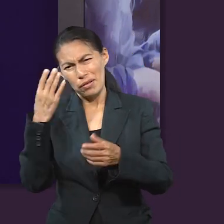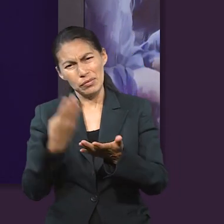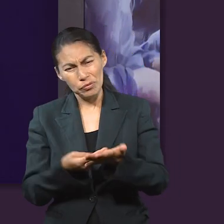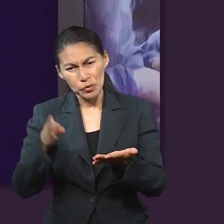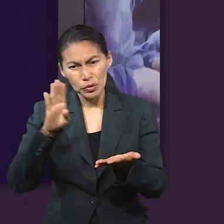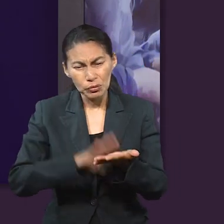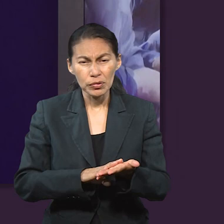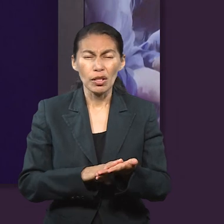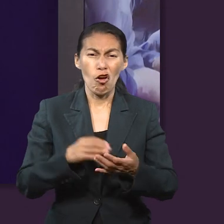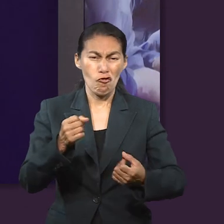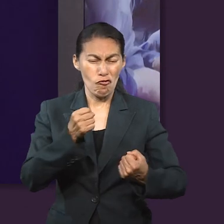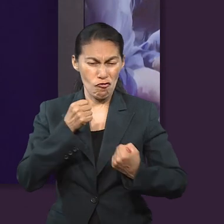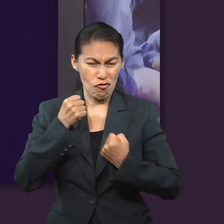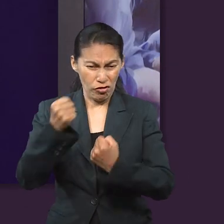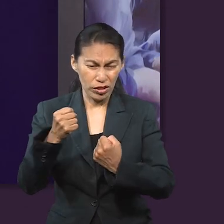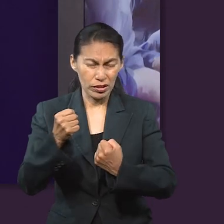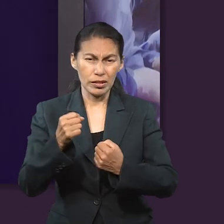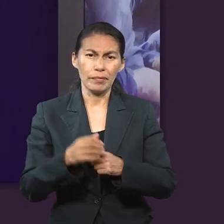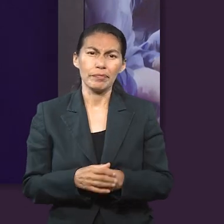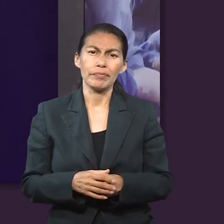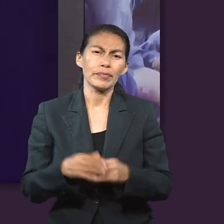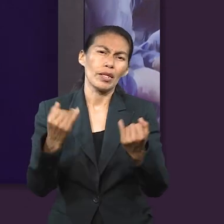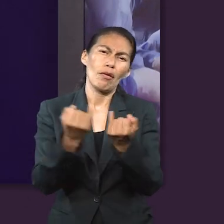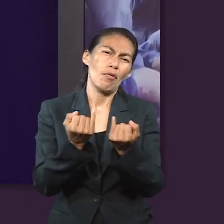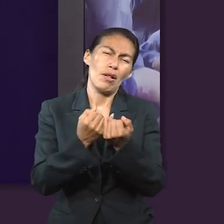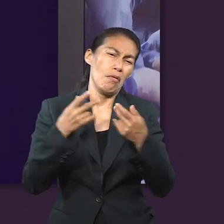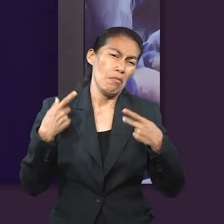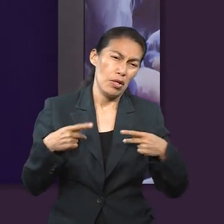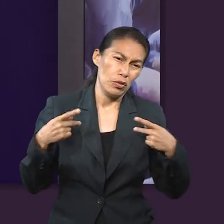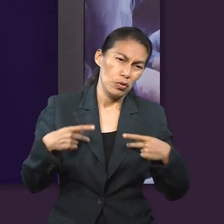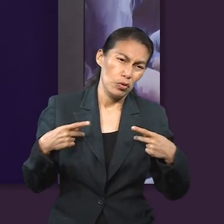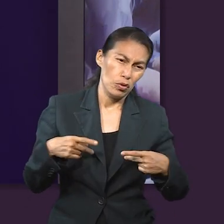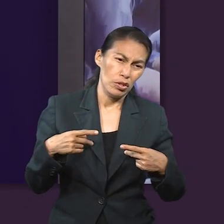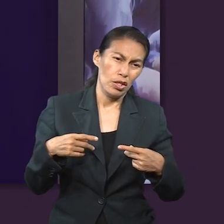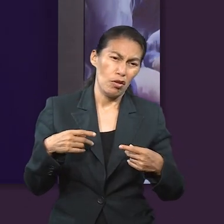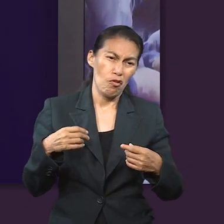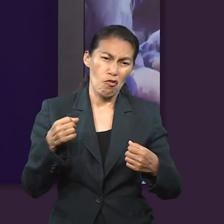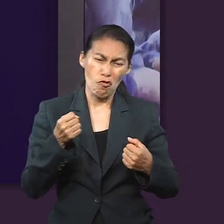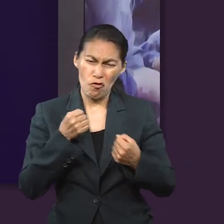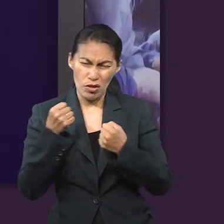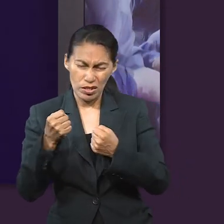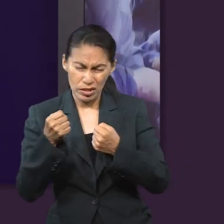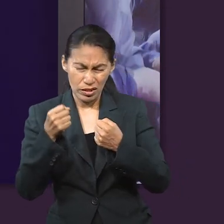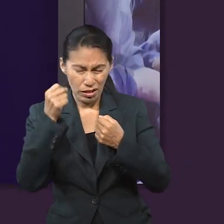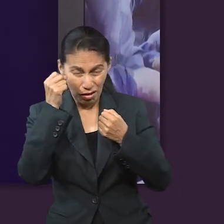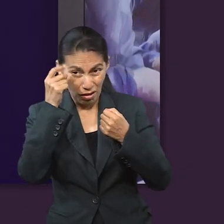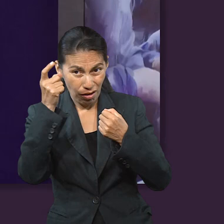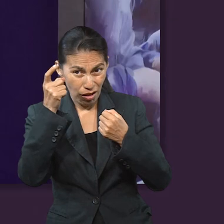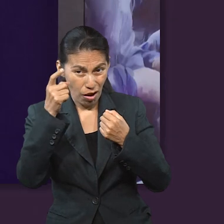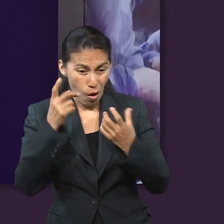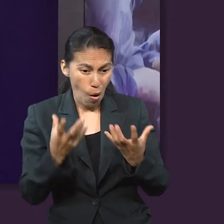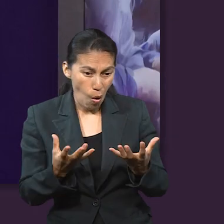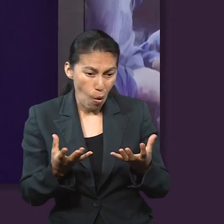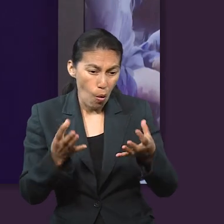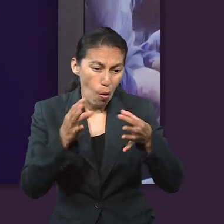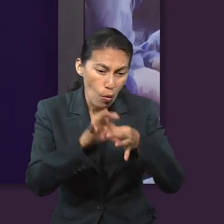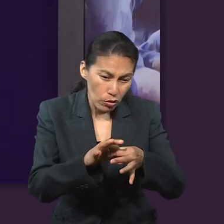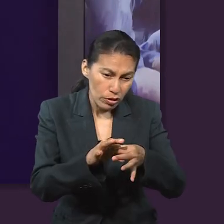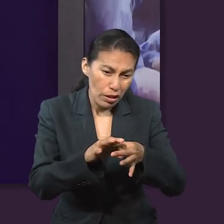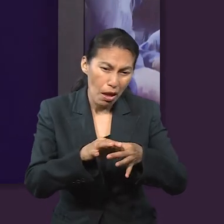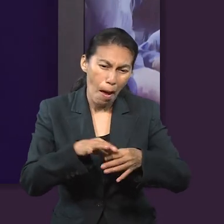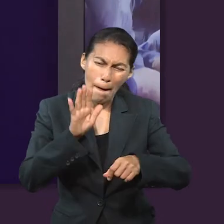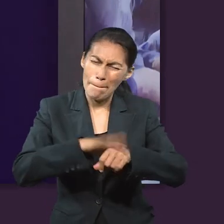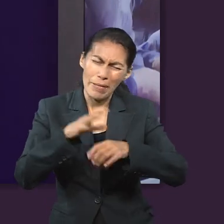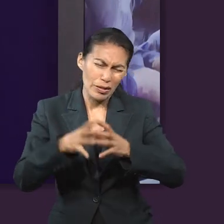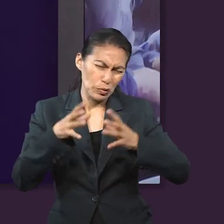podrían cargar. Entonces, creo que la comunidad tiene esa facilidad de potenciar el desarrollo y de alguna manera favorecer